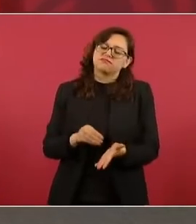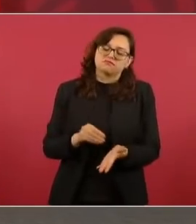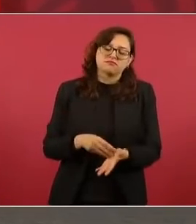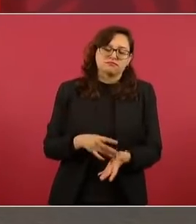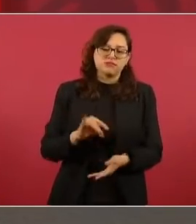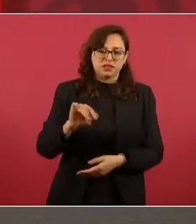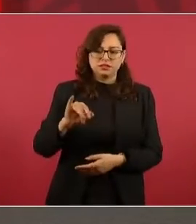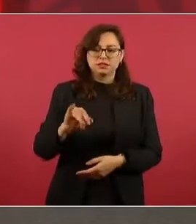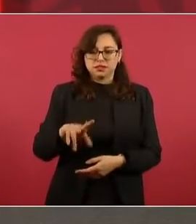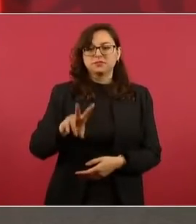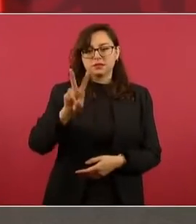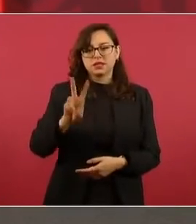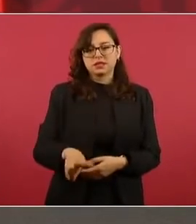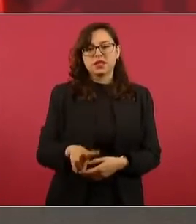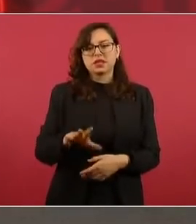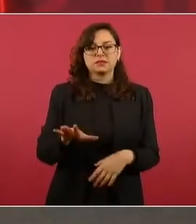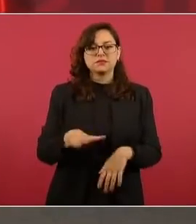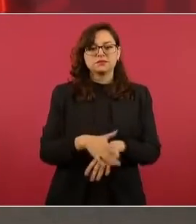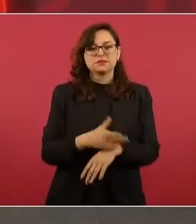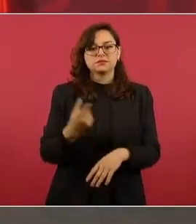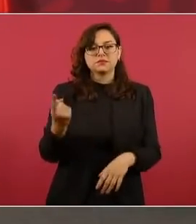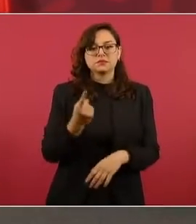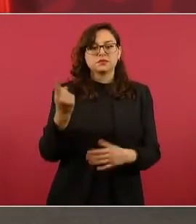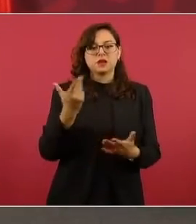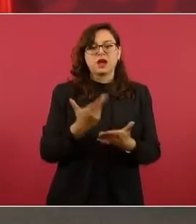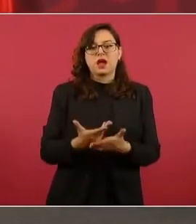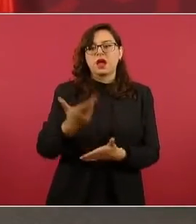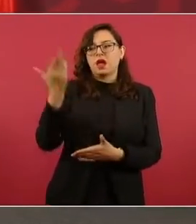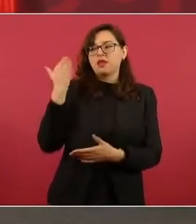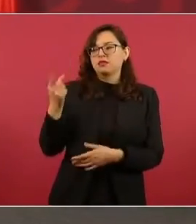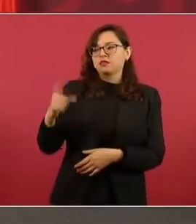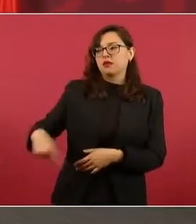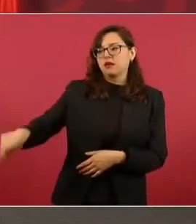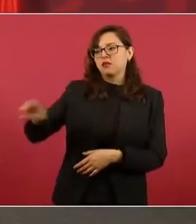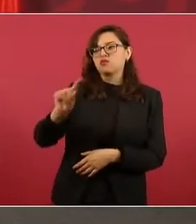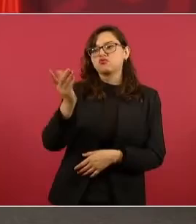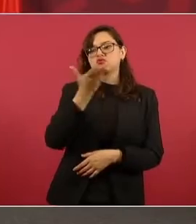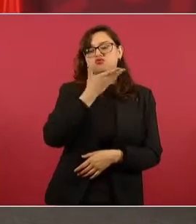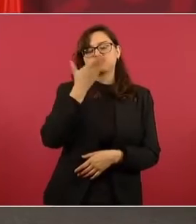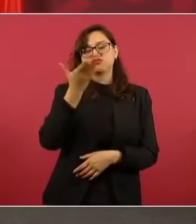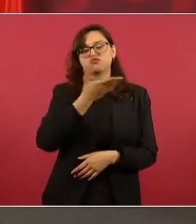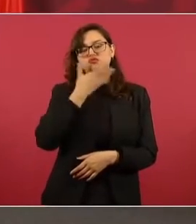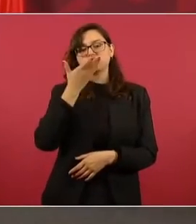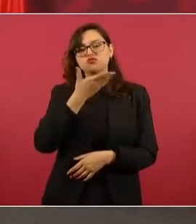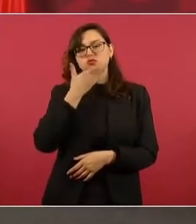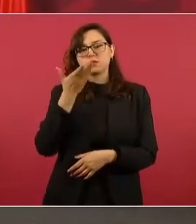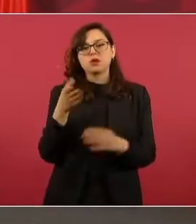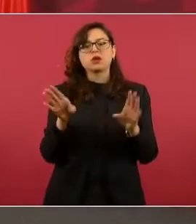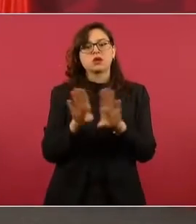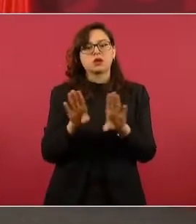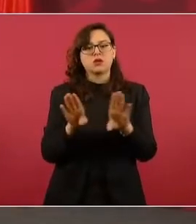había la costumbre de que ellos